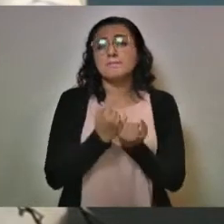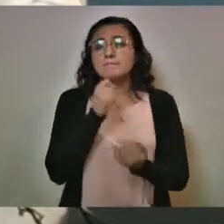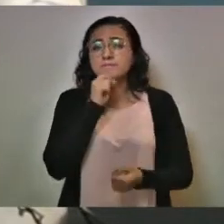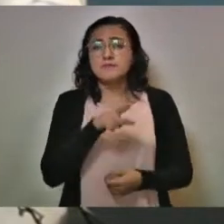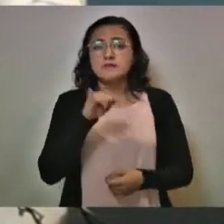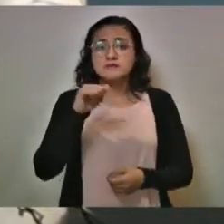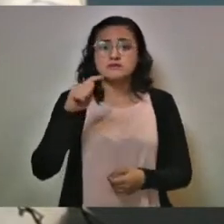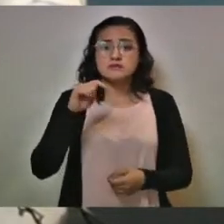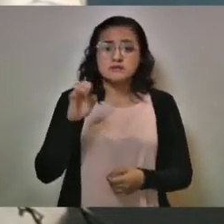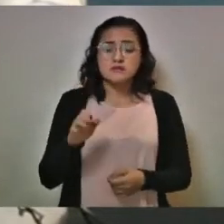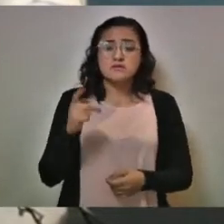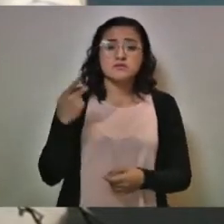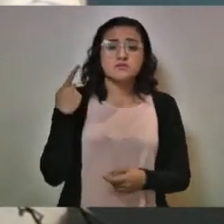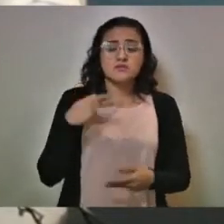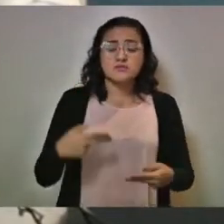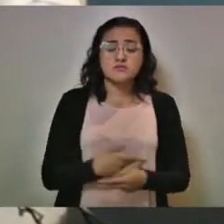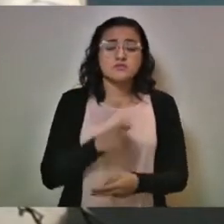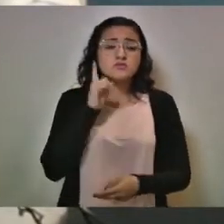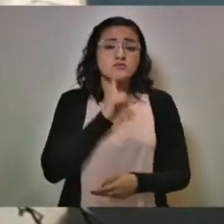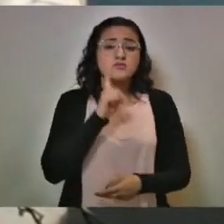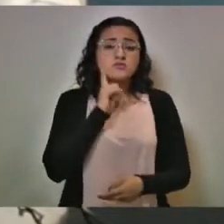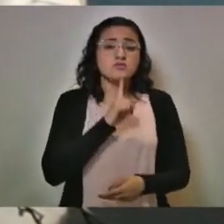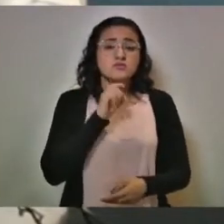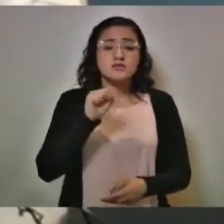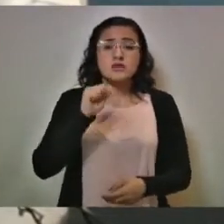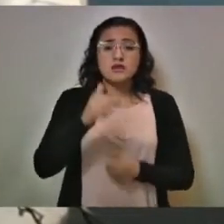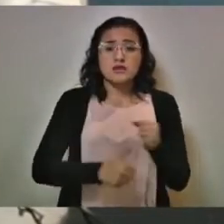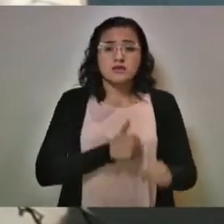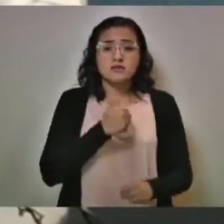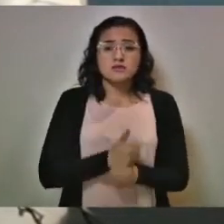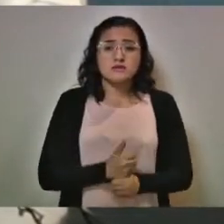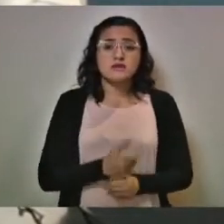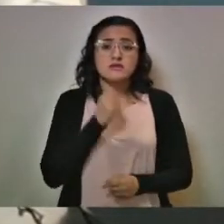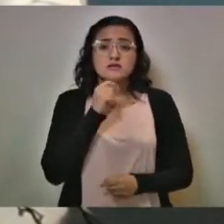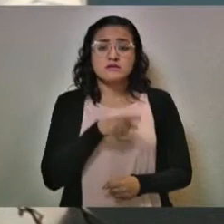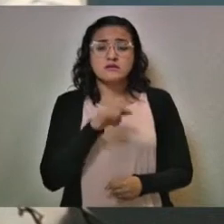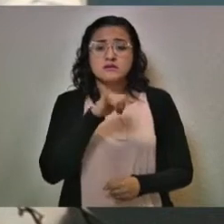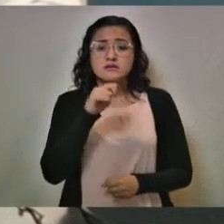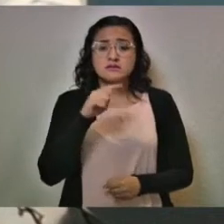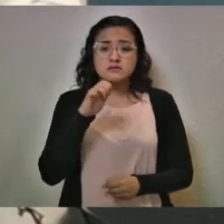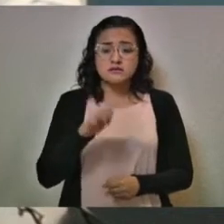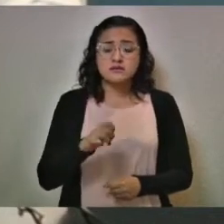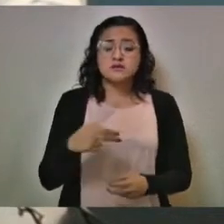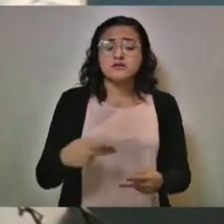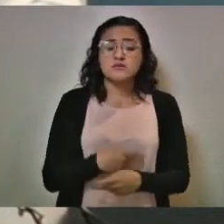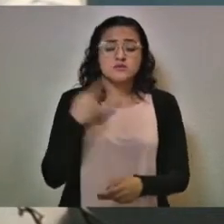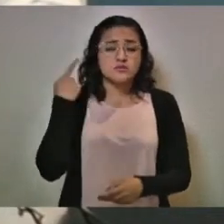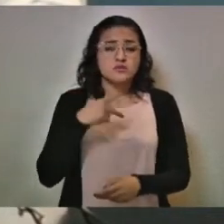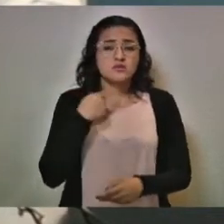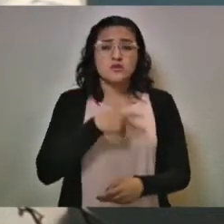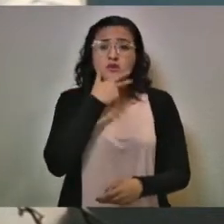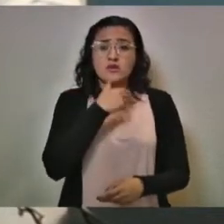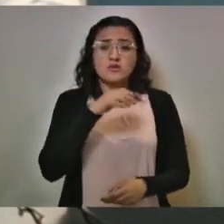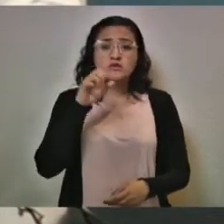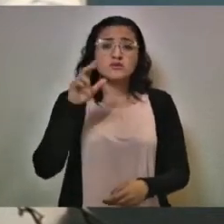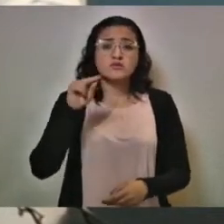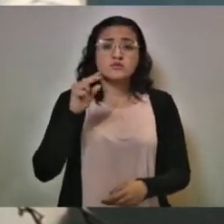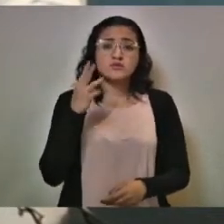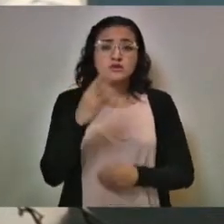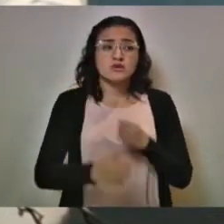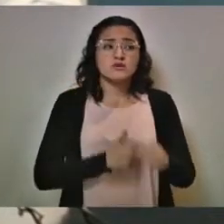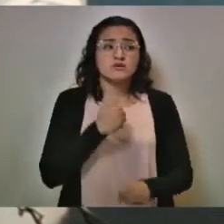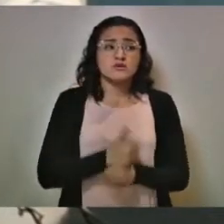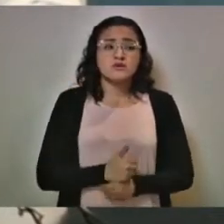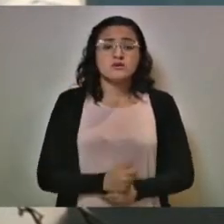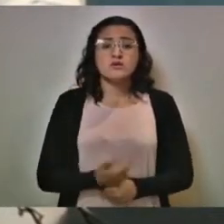en el liste, residente de Puebla, femenino de 60 años. También en el liste, residente de Puebla, masculino de 83 años.